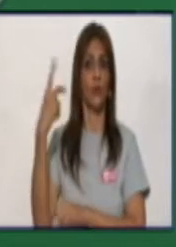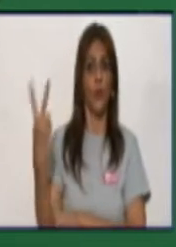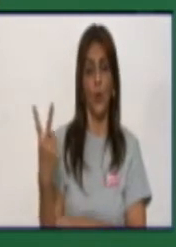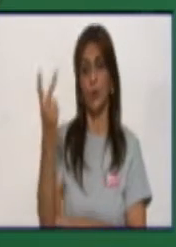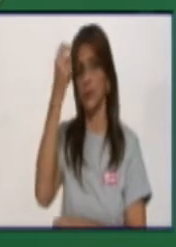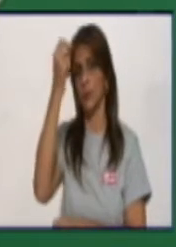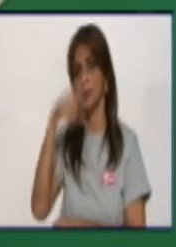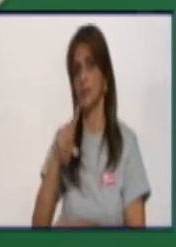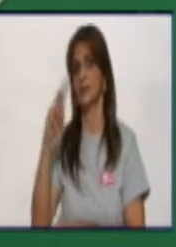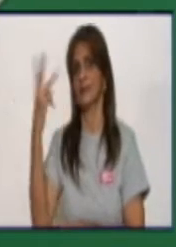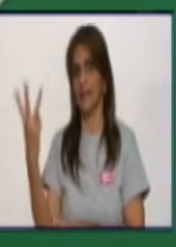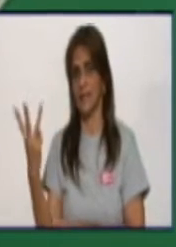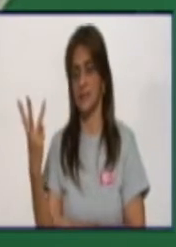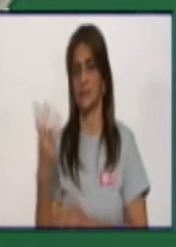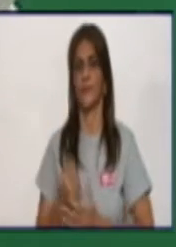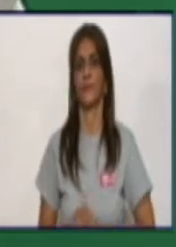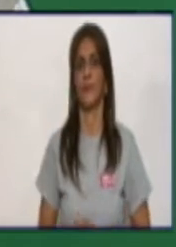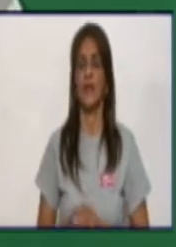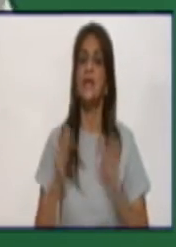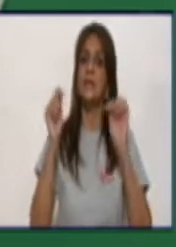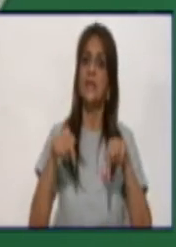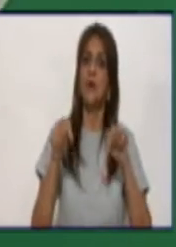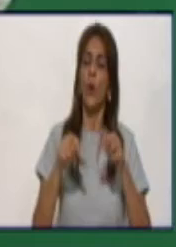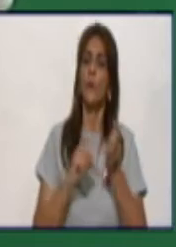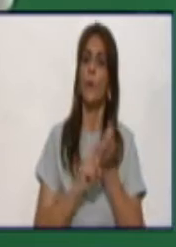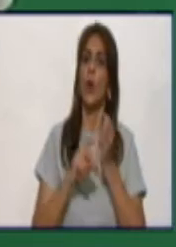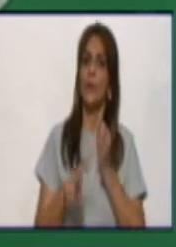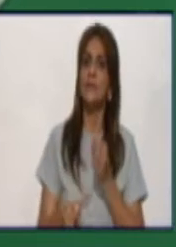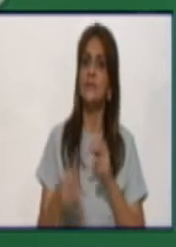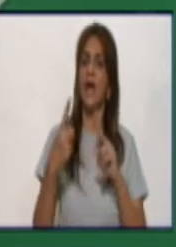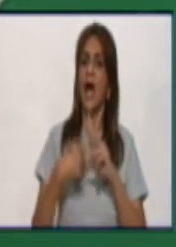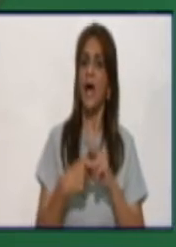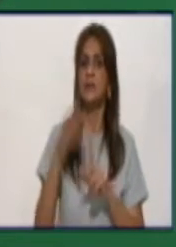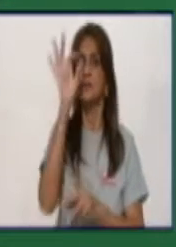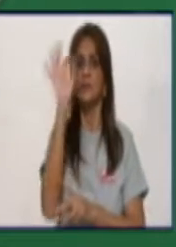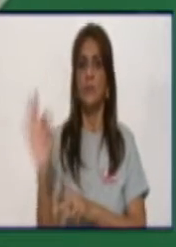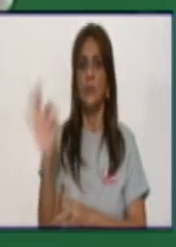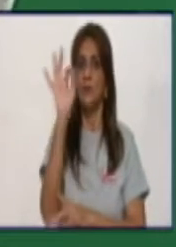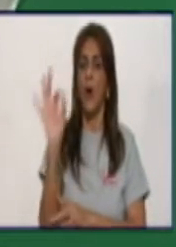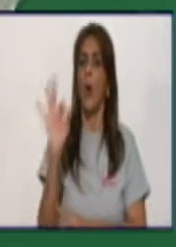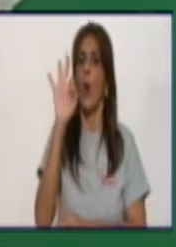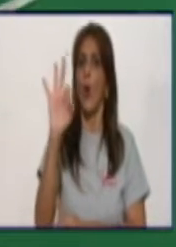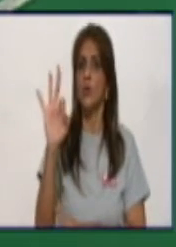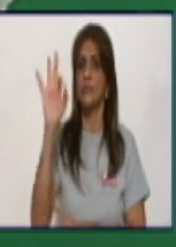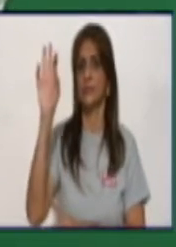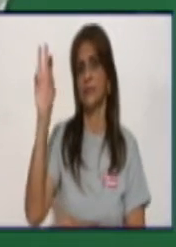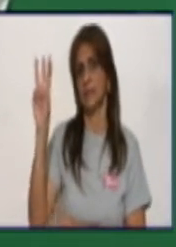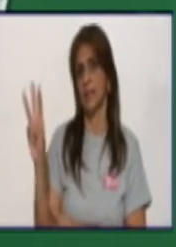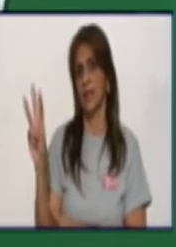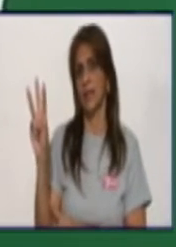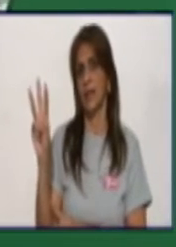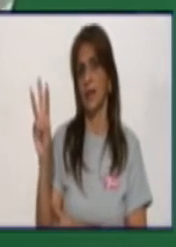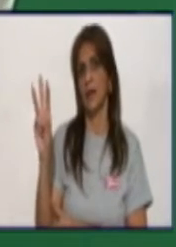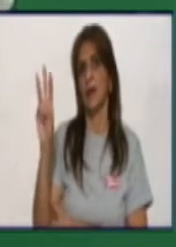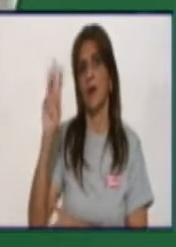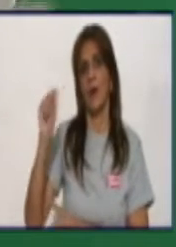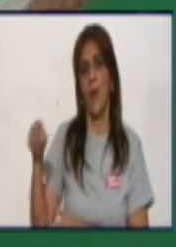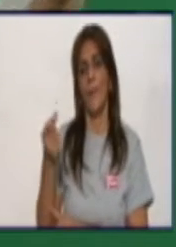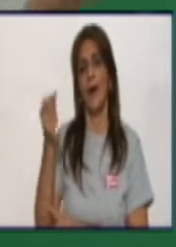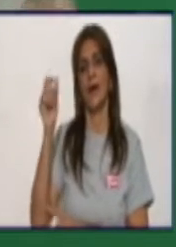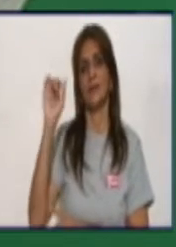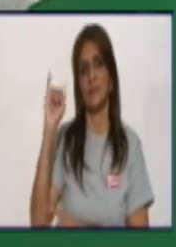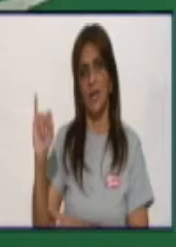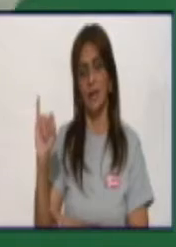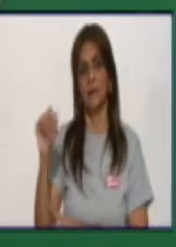Jiguaní 3. Y hoy la provincia tiene una tasa de incidencia de 83,6, con una tendencia al decrecimiento. Vemos